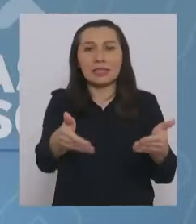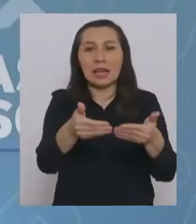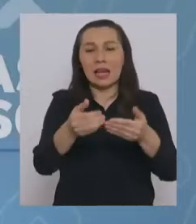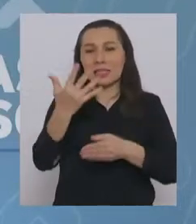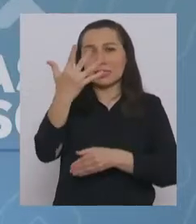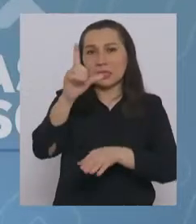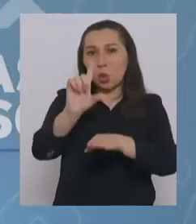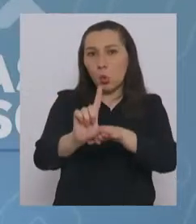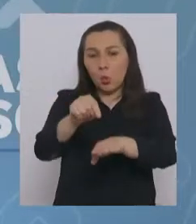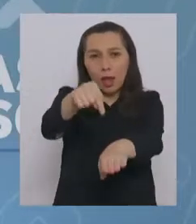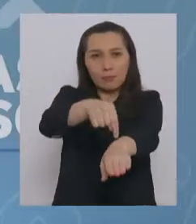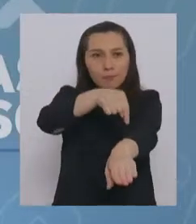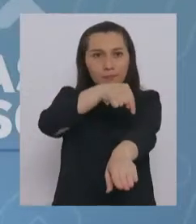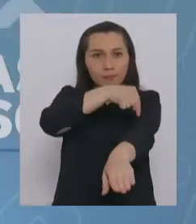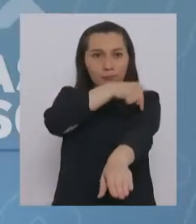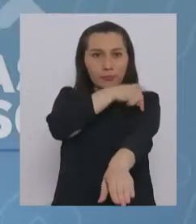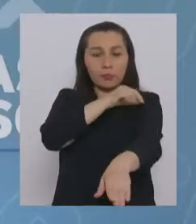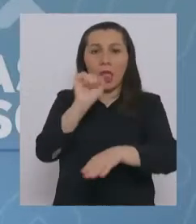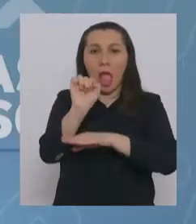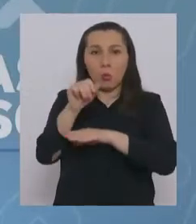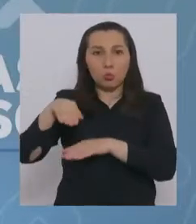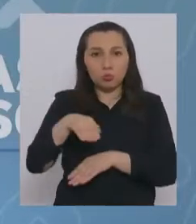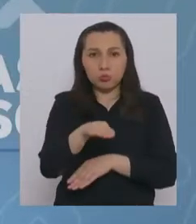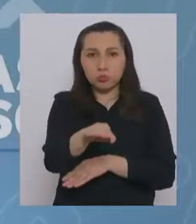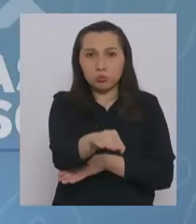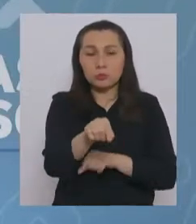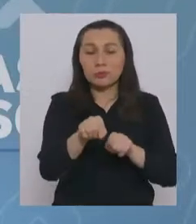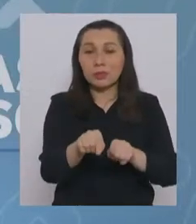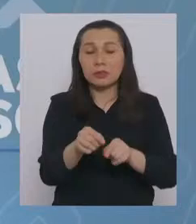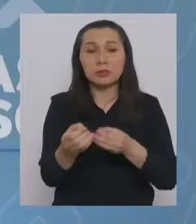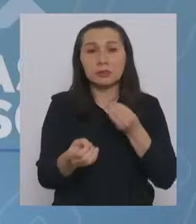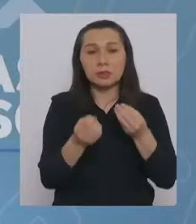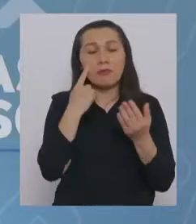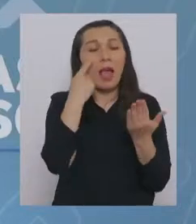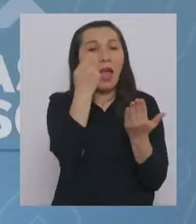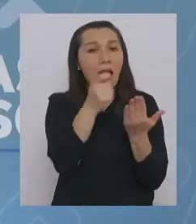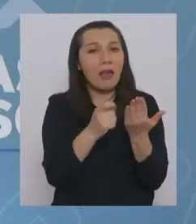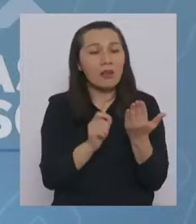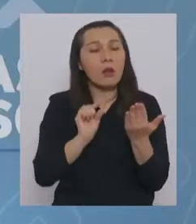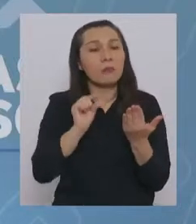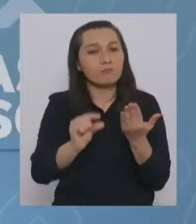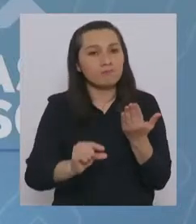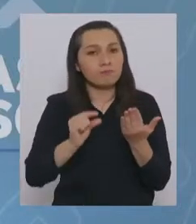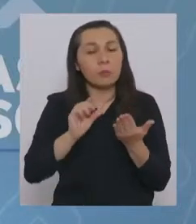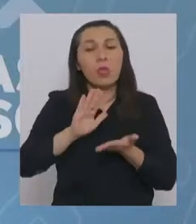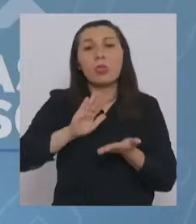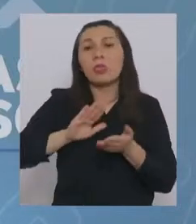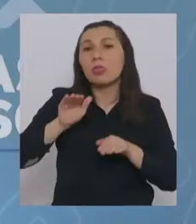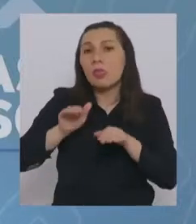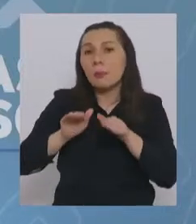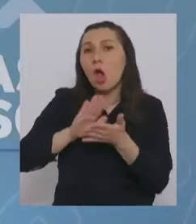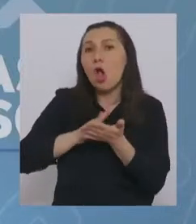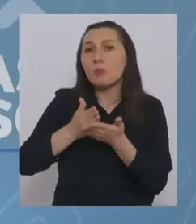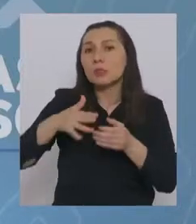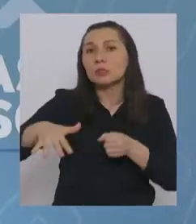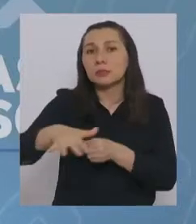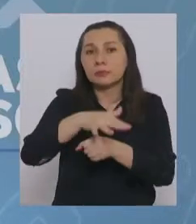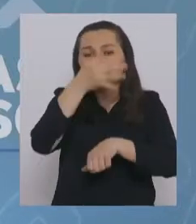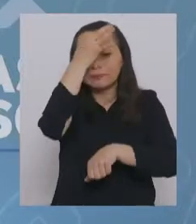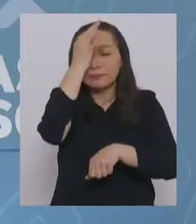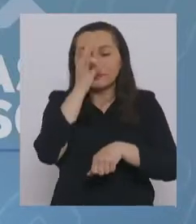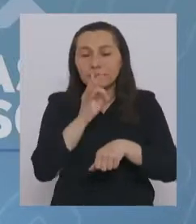de cinco pasos fronterizos terrestres. Esta medida será evaluando, obviamente, según la evolución epidemiológica